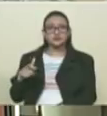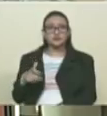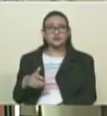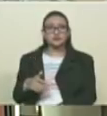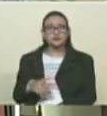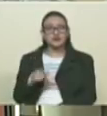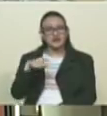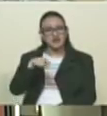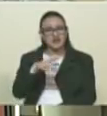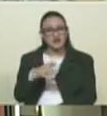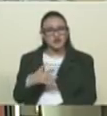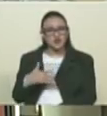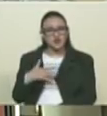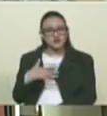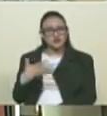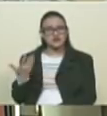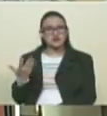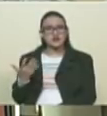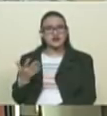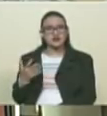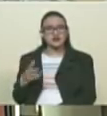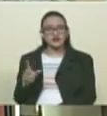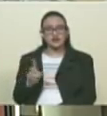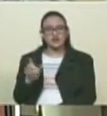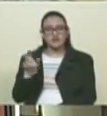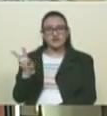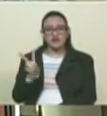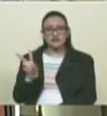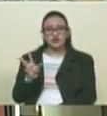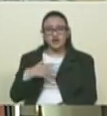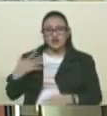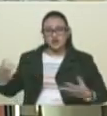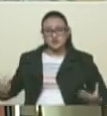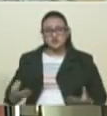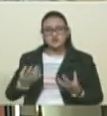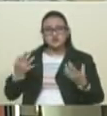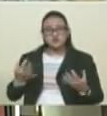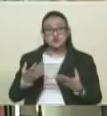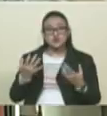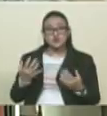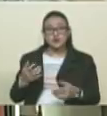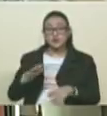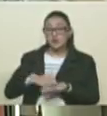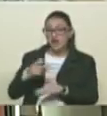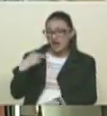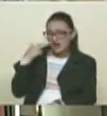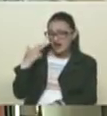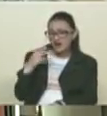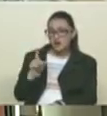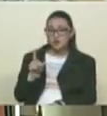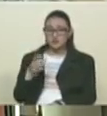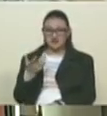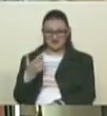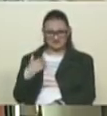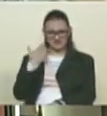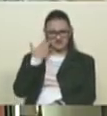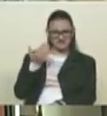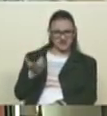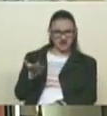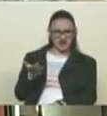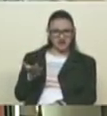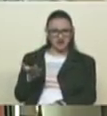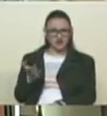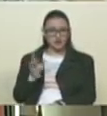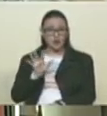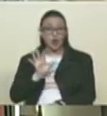añoran los días en que venezolanos eran quemados vivos por el solo hecho de su color de piel o por la apariencia de sus simpatías